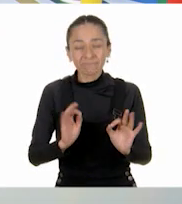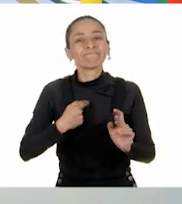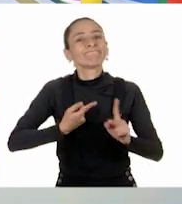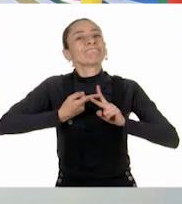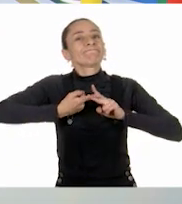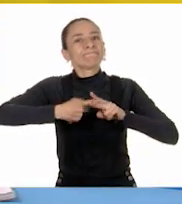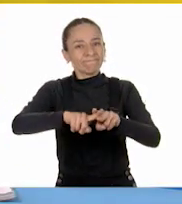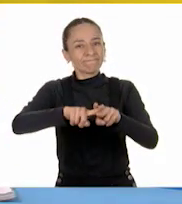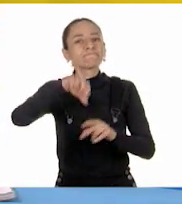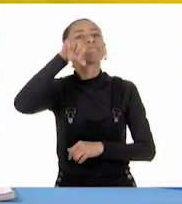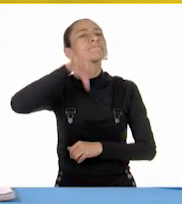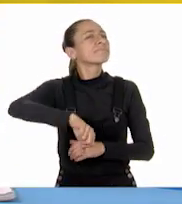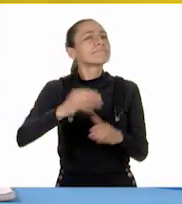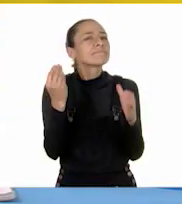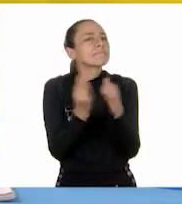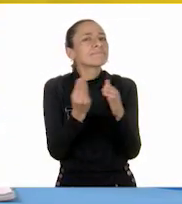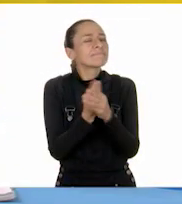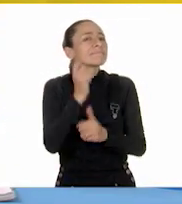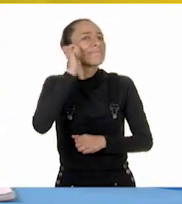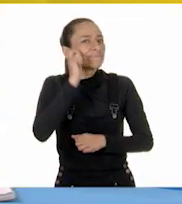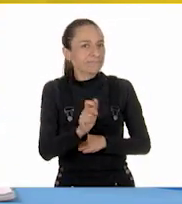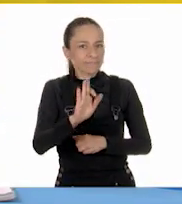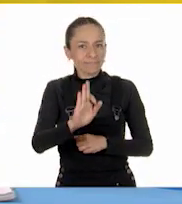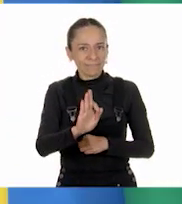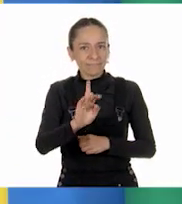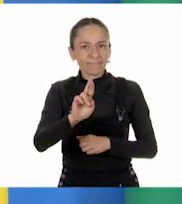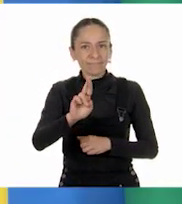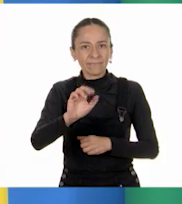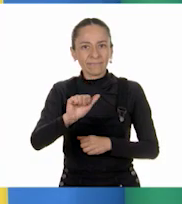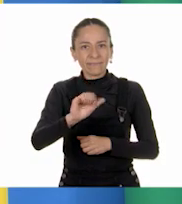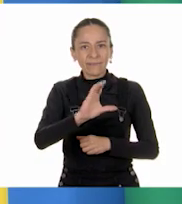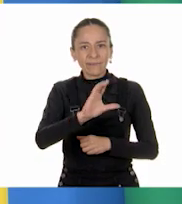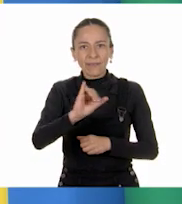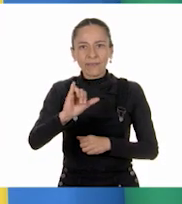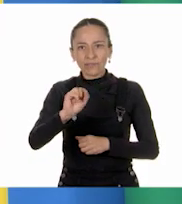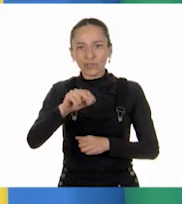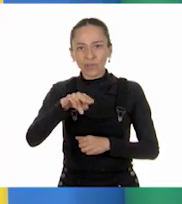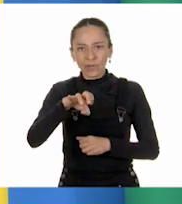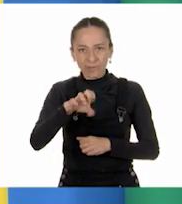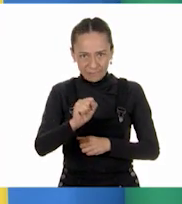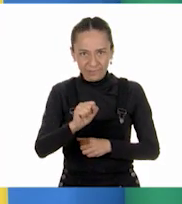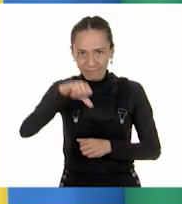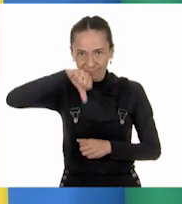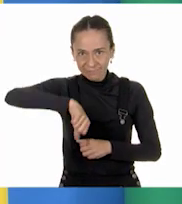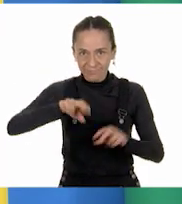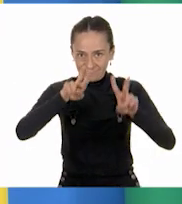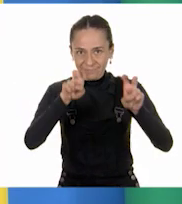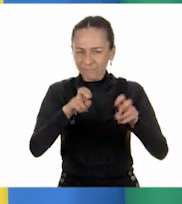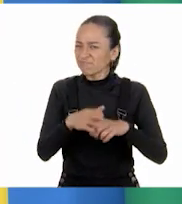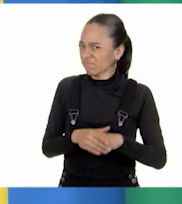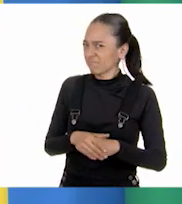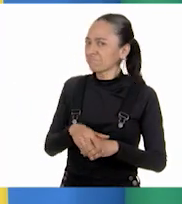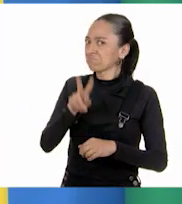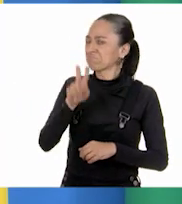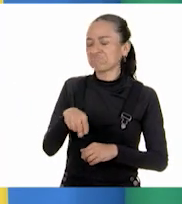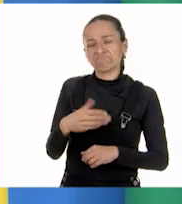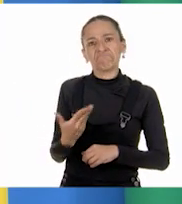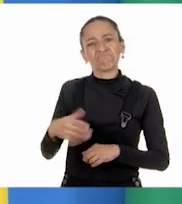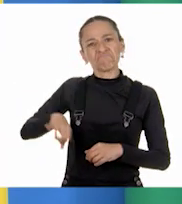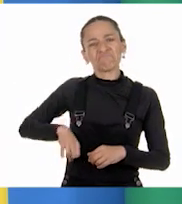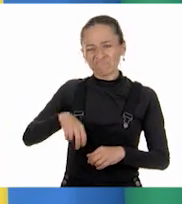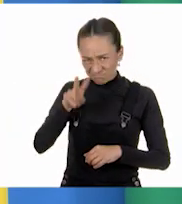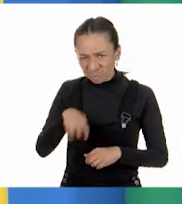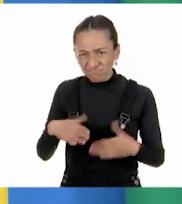la sesión de hoy vamos a trabajar con fracciones. Se oye muy interesante maestra, pero las fracciones siempre se me han